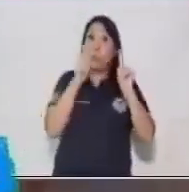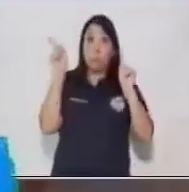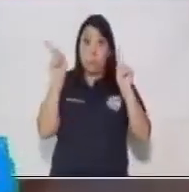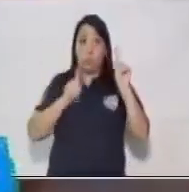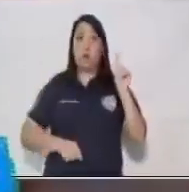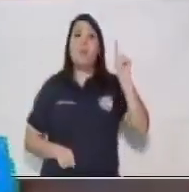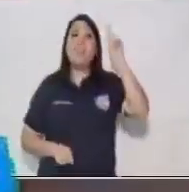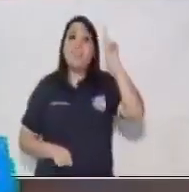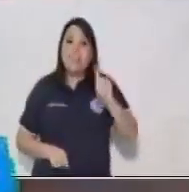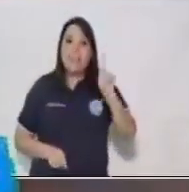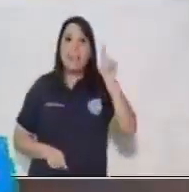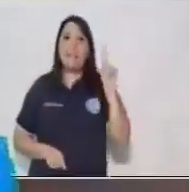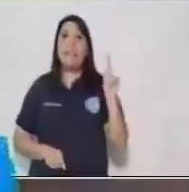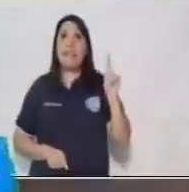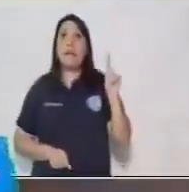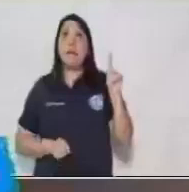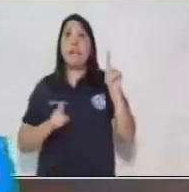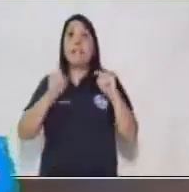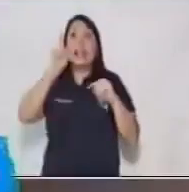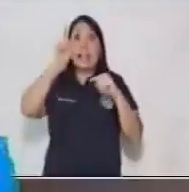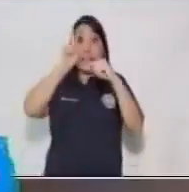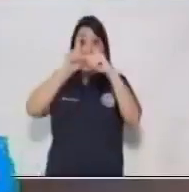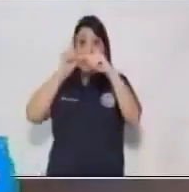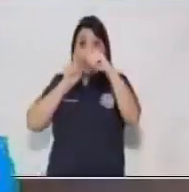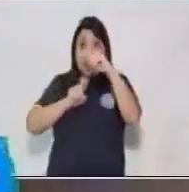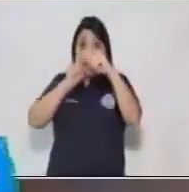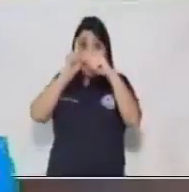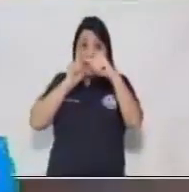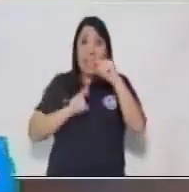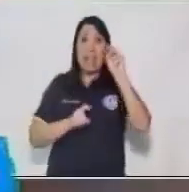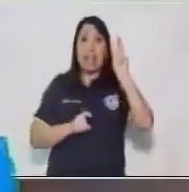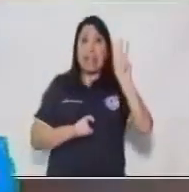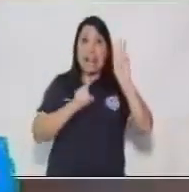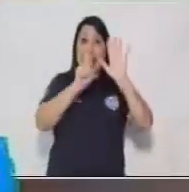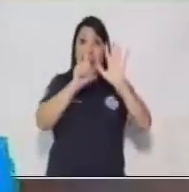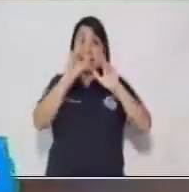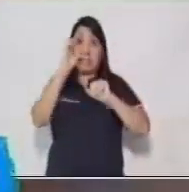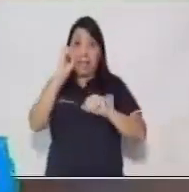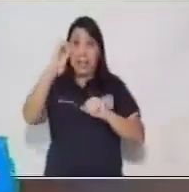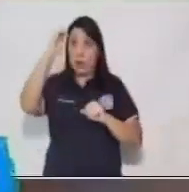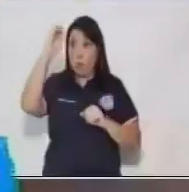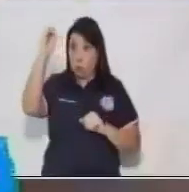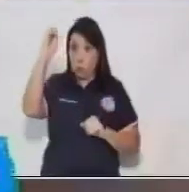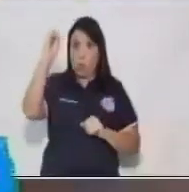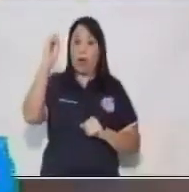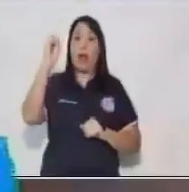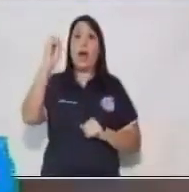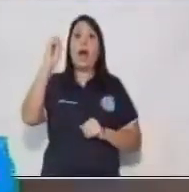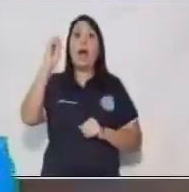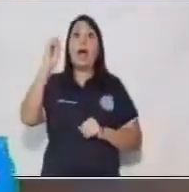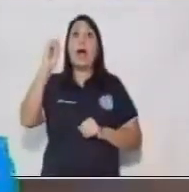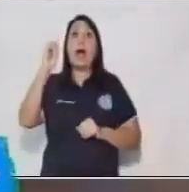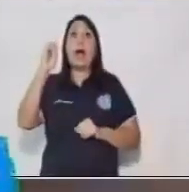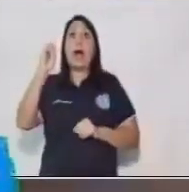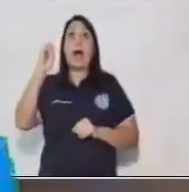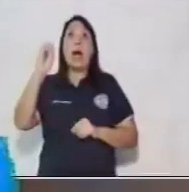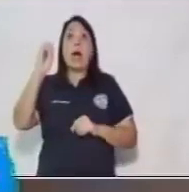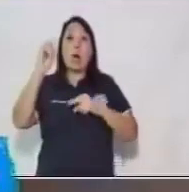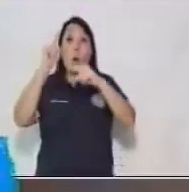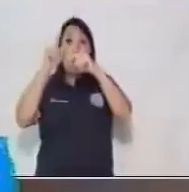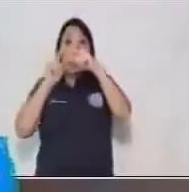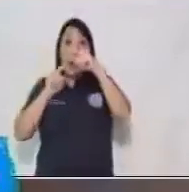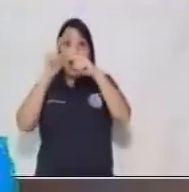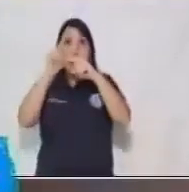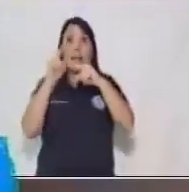debemos dividir 360 grados entre el total de frecuencias.